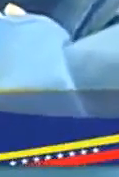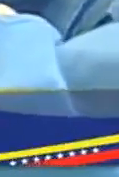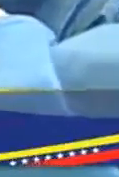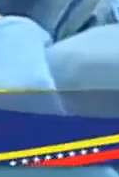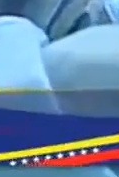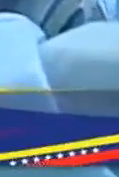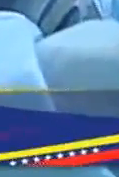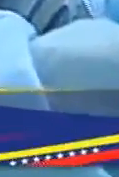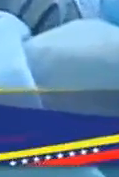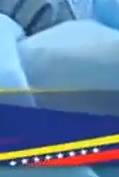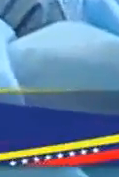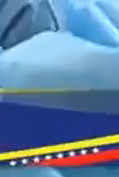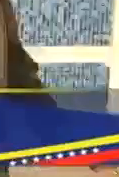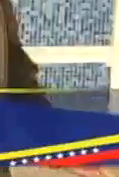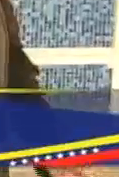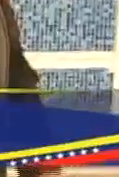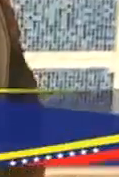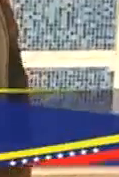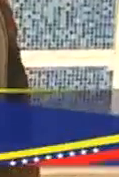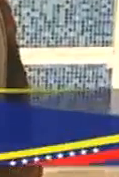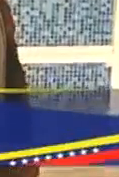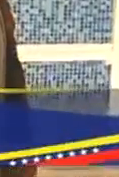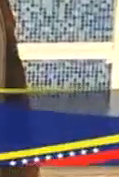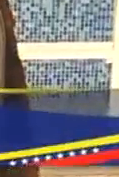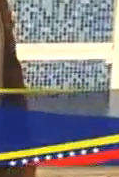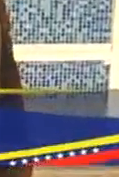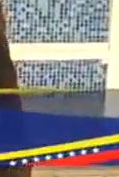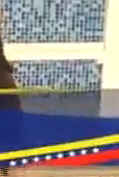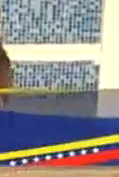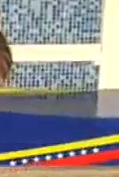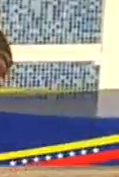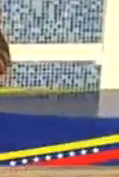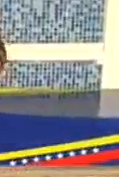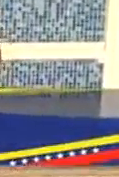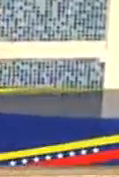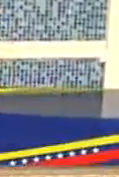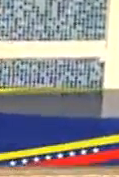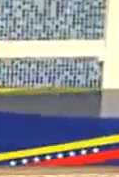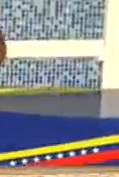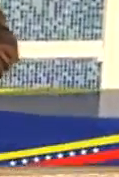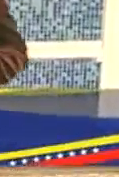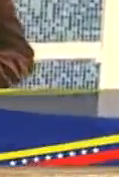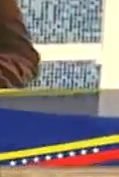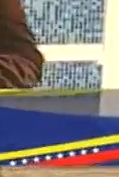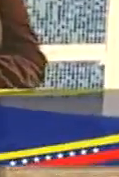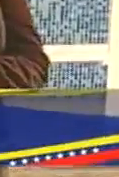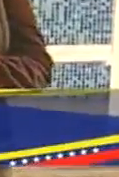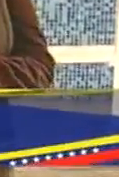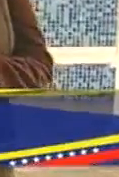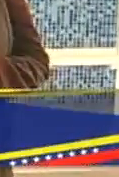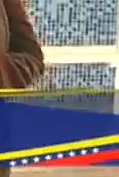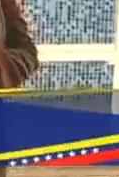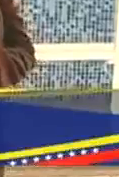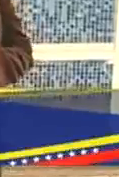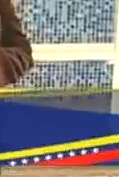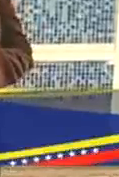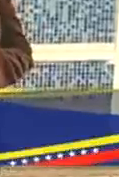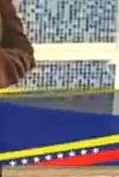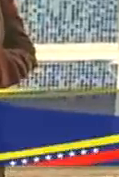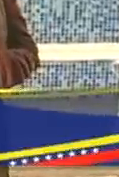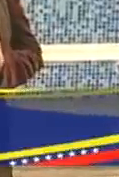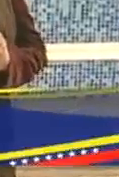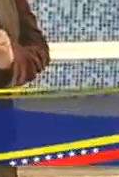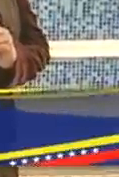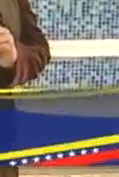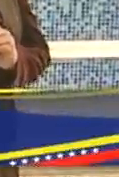complemento de su formación como los ciudadanos de la república que necesitamos para estos momentos también presidente contamos nosotros